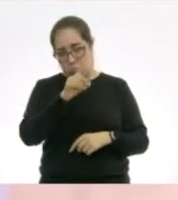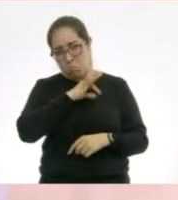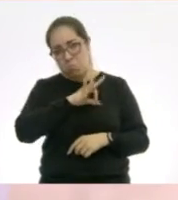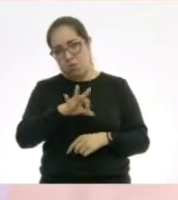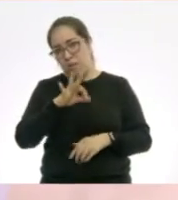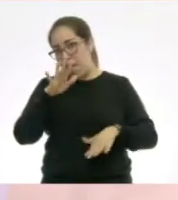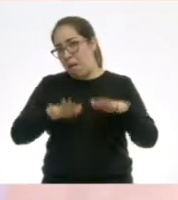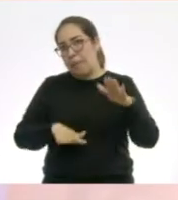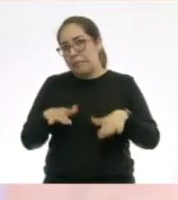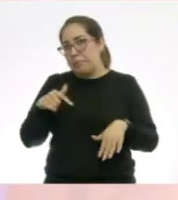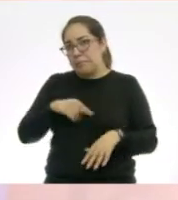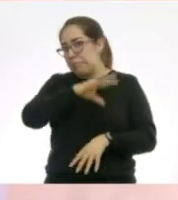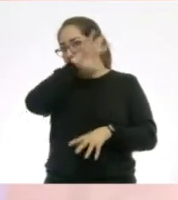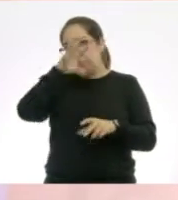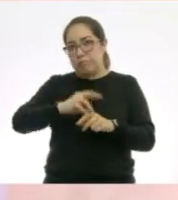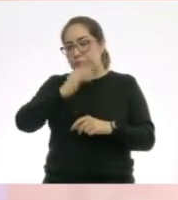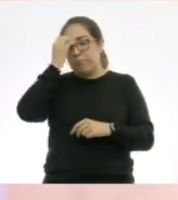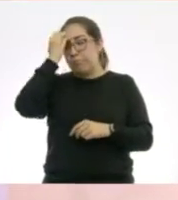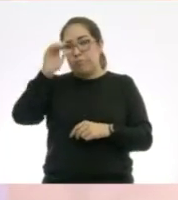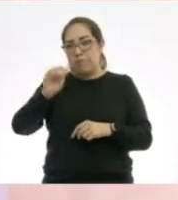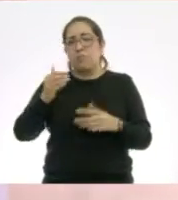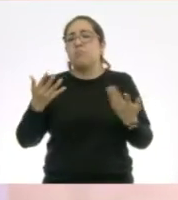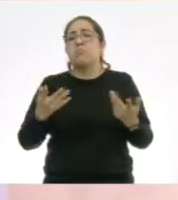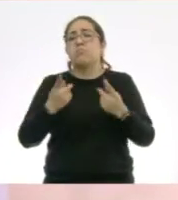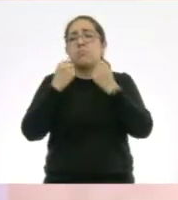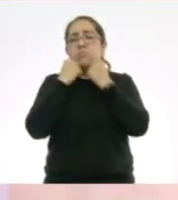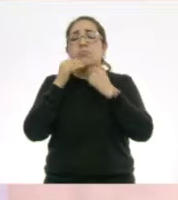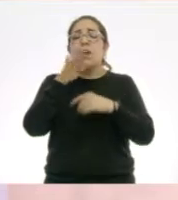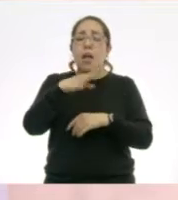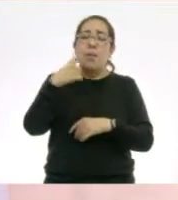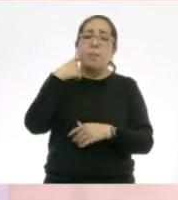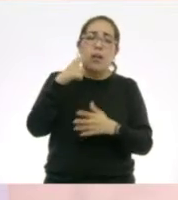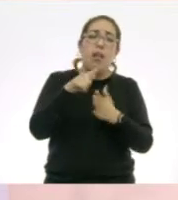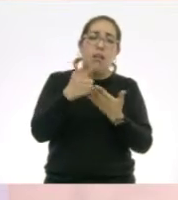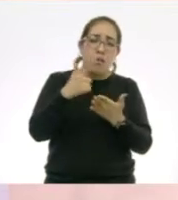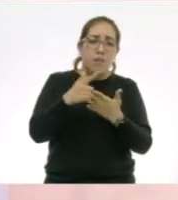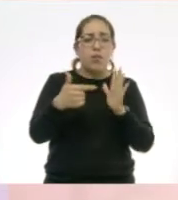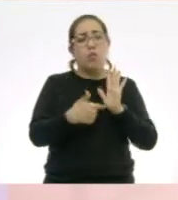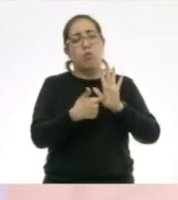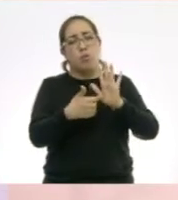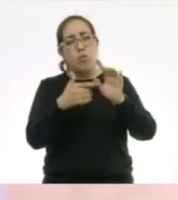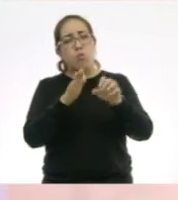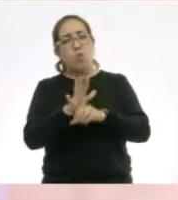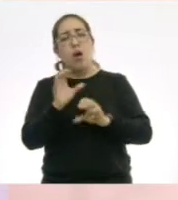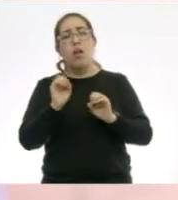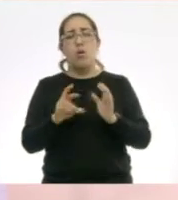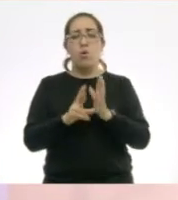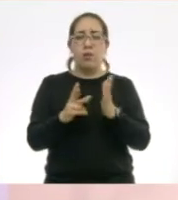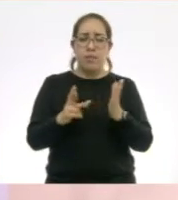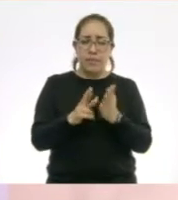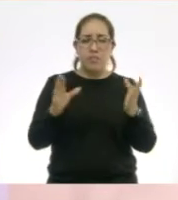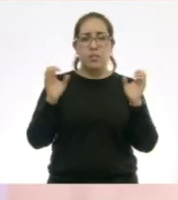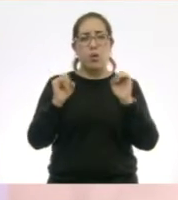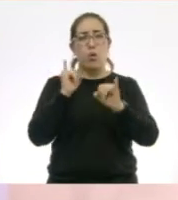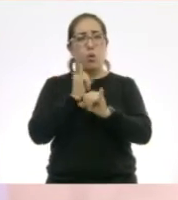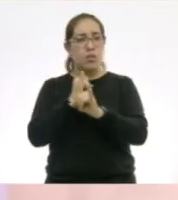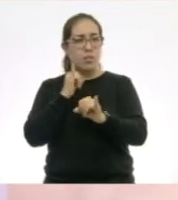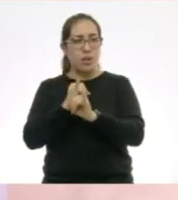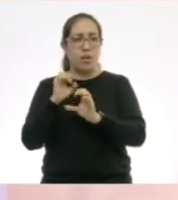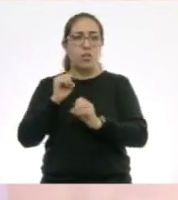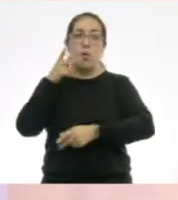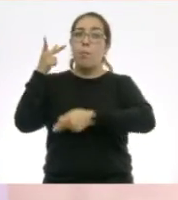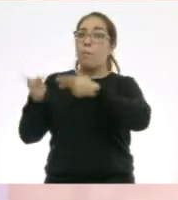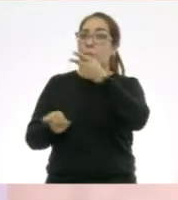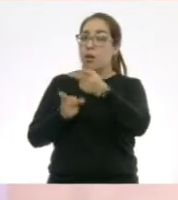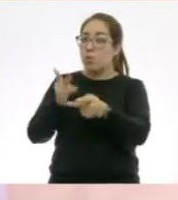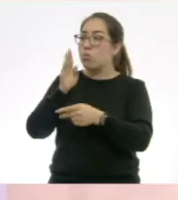a veces no vas a saberlo todo. Pero sí les puedes decir, ¿saben qué? Lo encontré en tal libro. Lo encontré en tal revista. En tal periódico. O se lo pregunté a mi mamá.